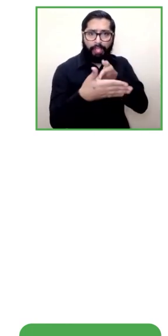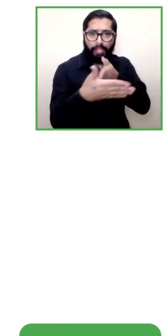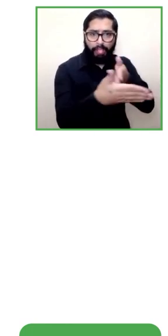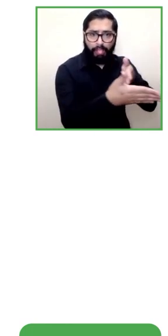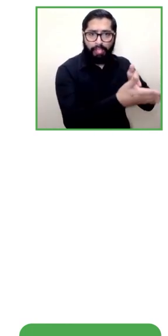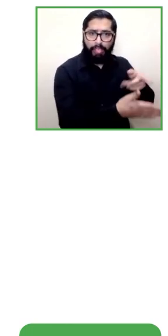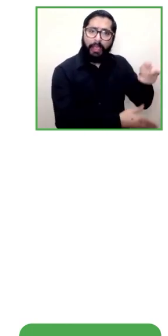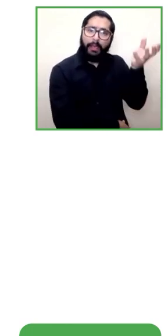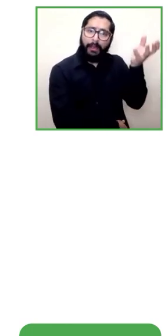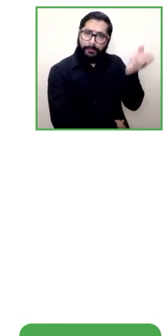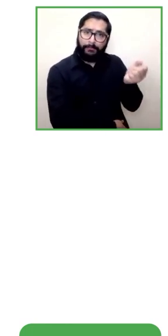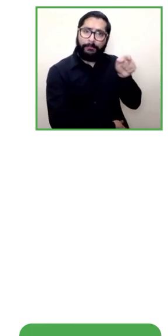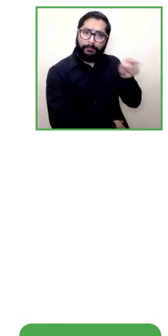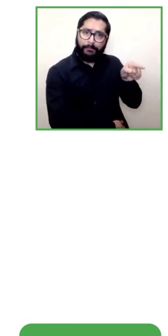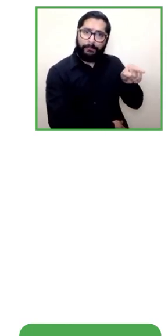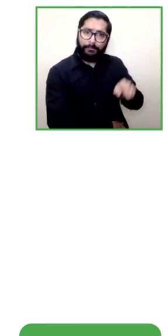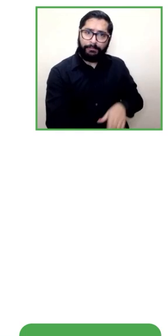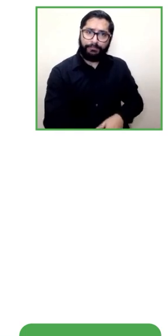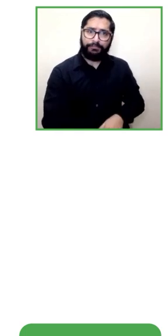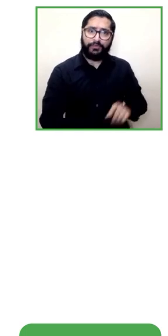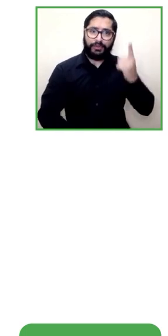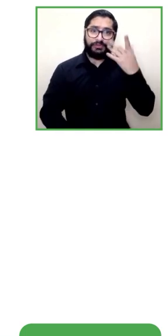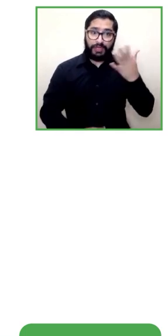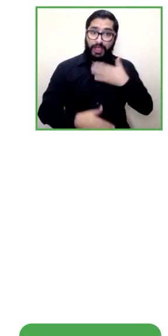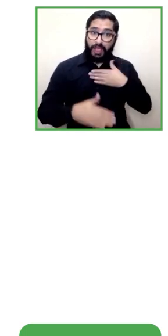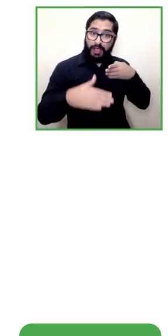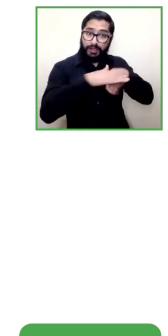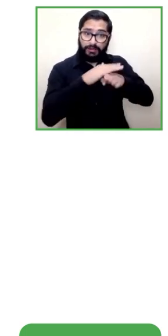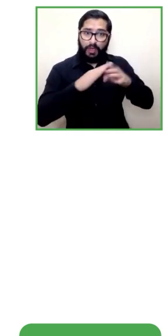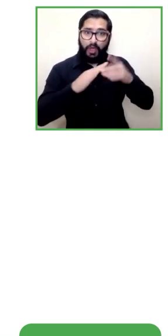el acceso al conocimiento por ejemplo a la escuela